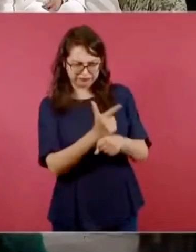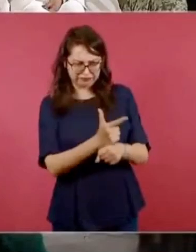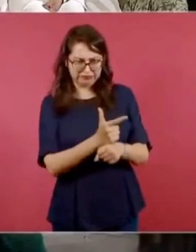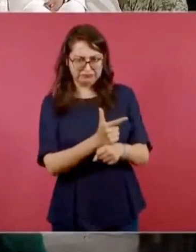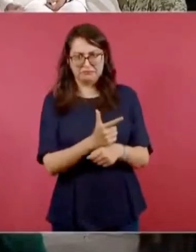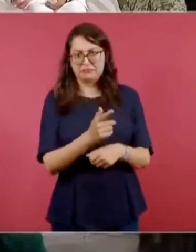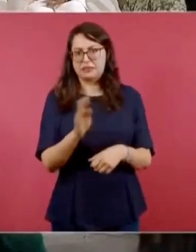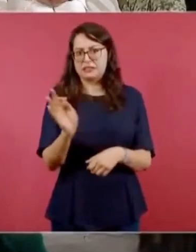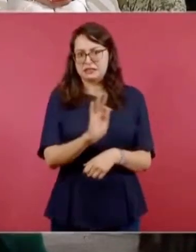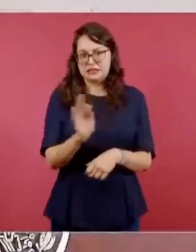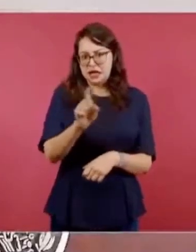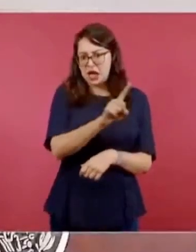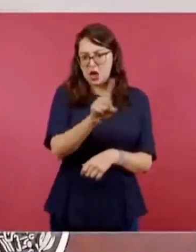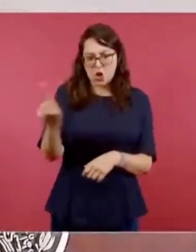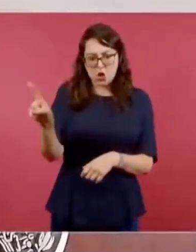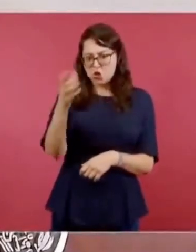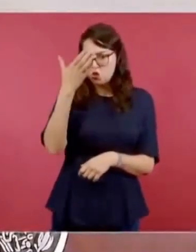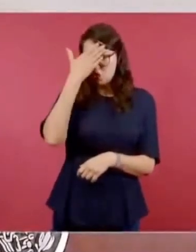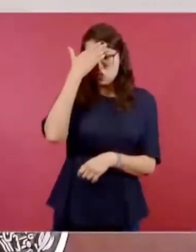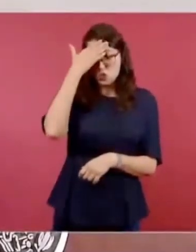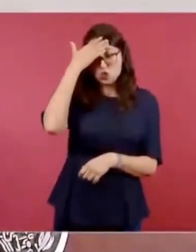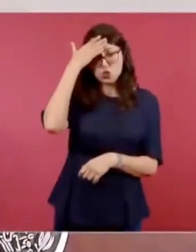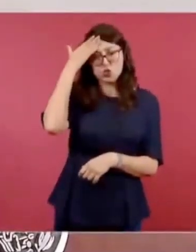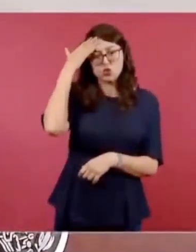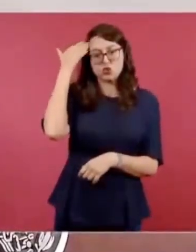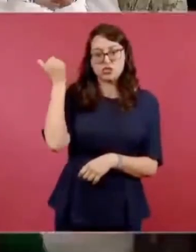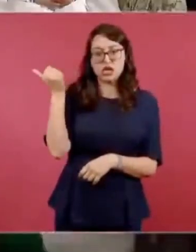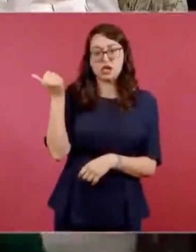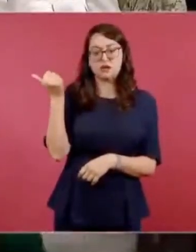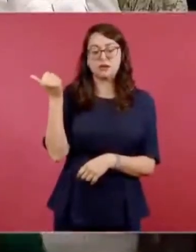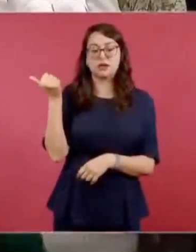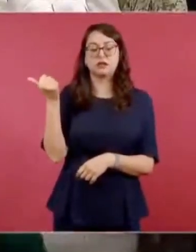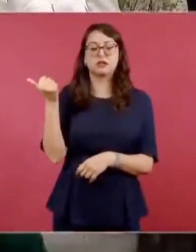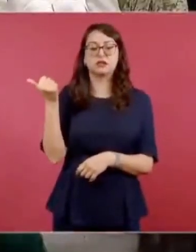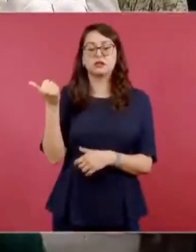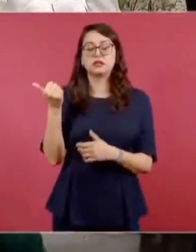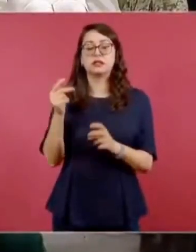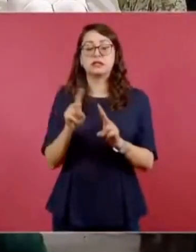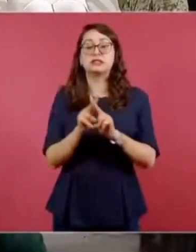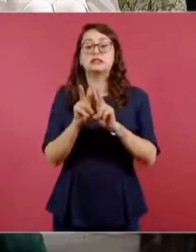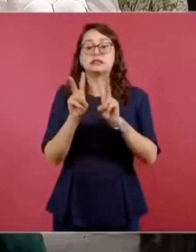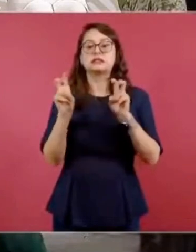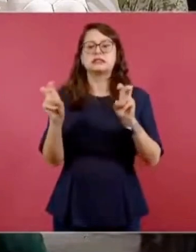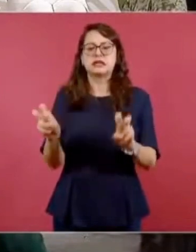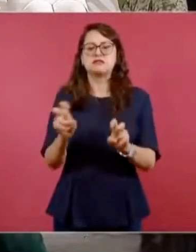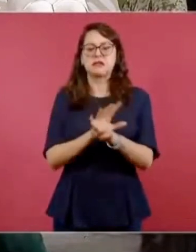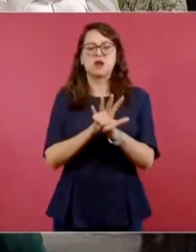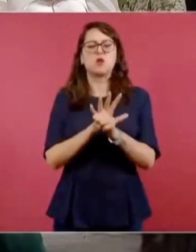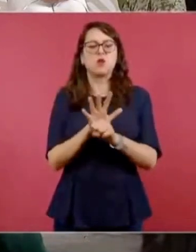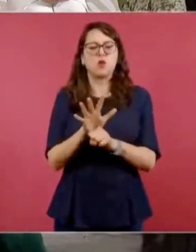se refiere a la autoría intelectual